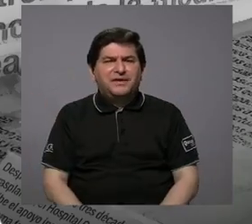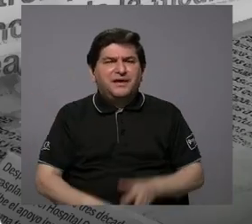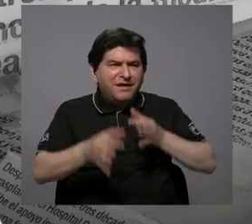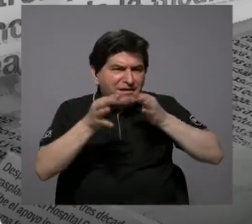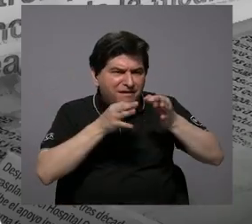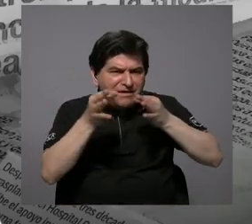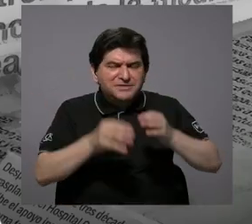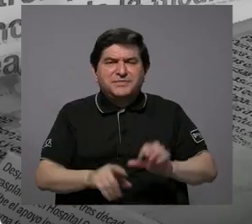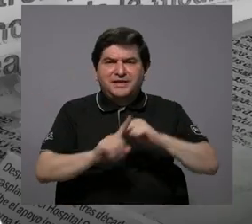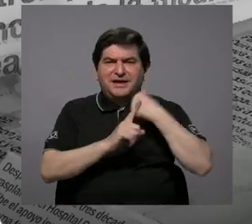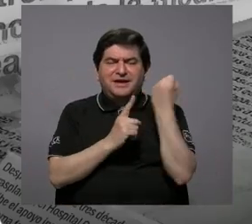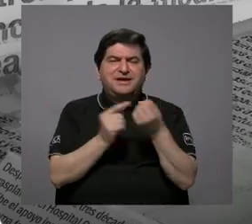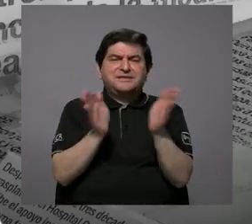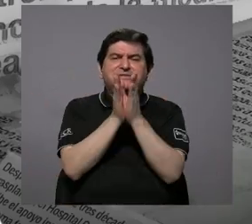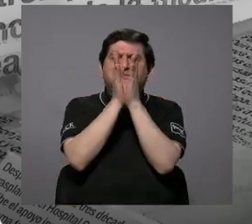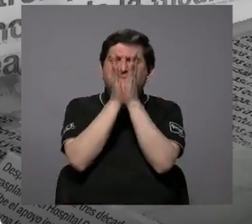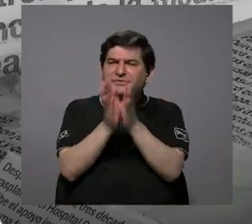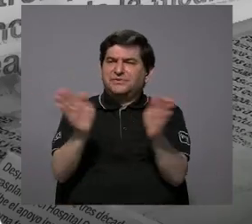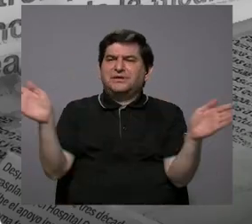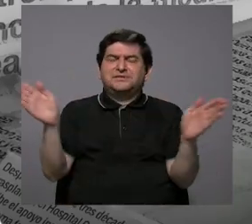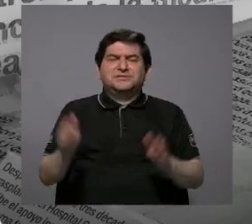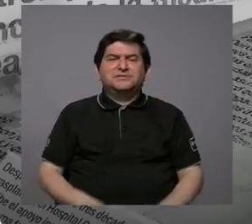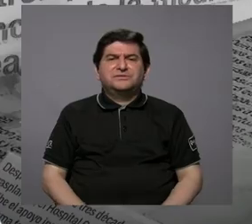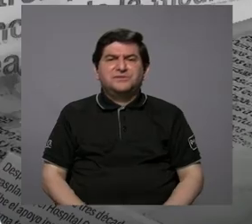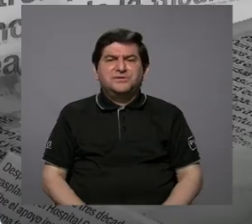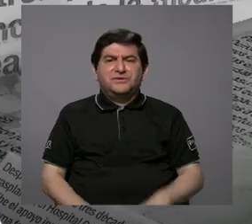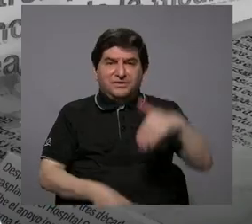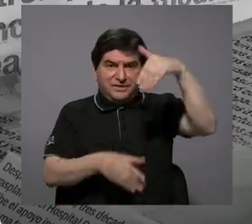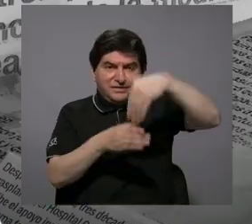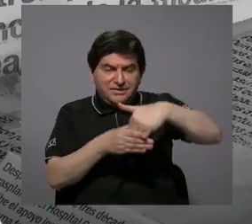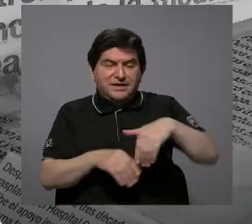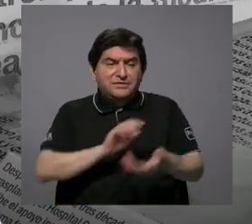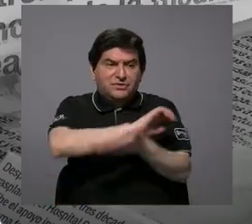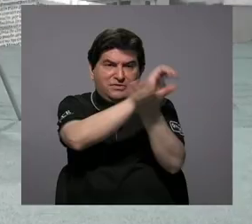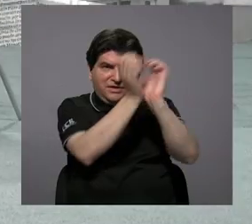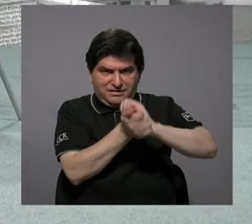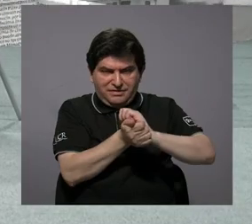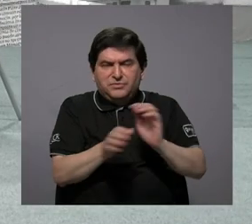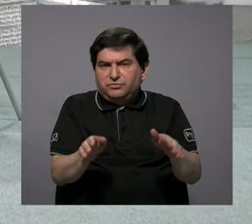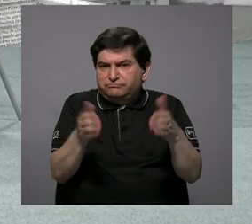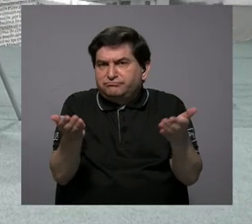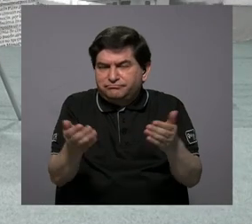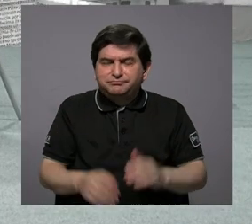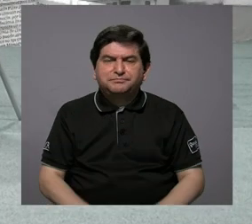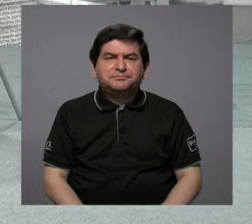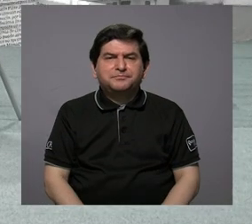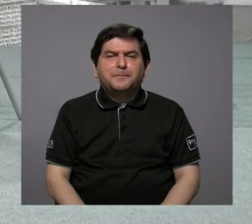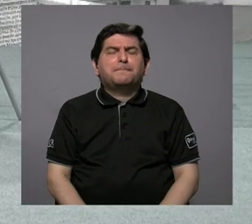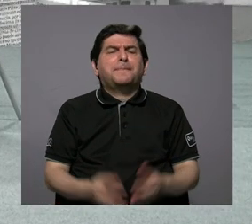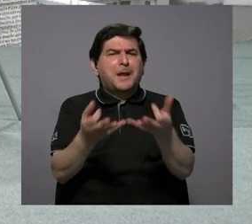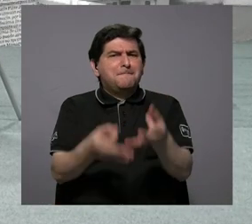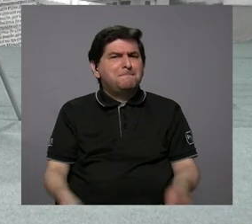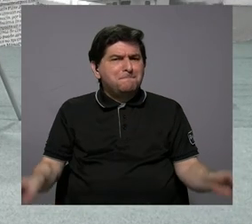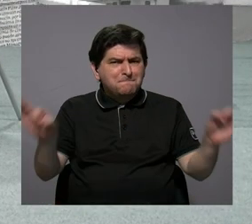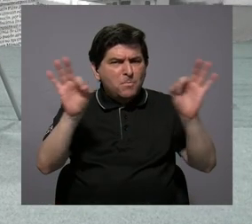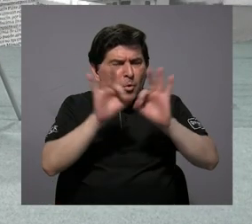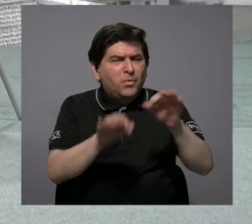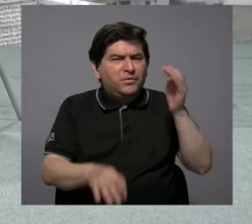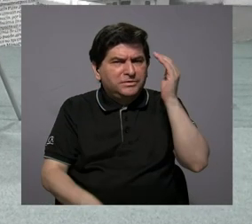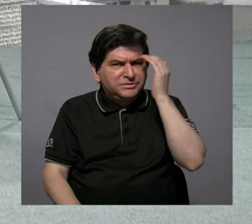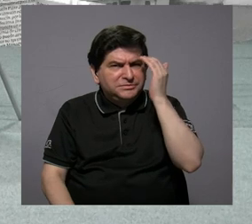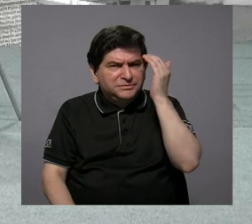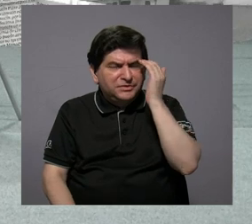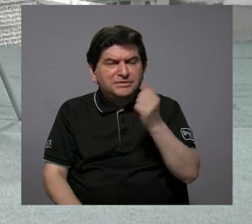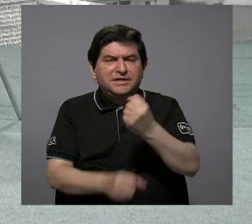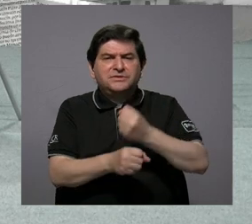panorama general de cómo estamos en esa transición. ¿Qué es algo importante que debemos saber que